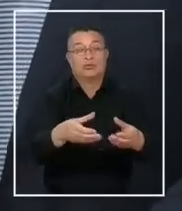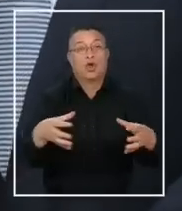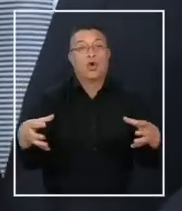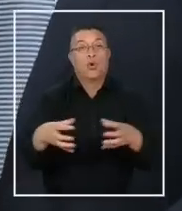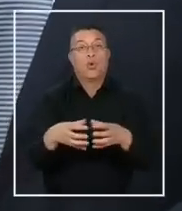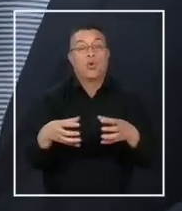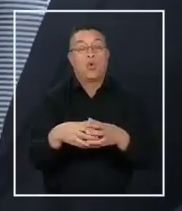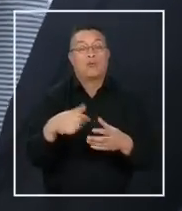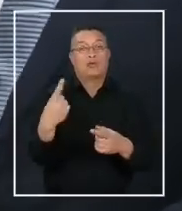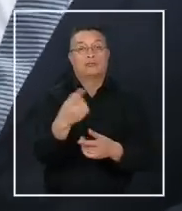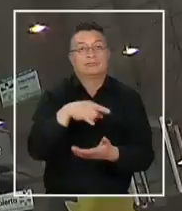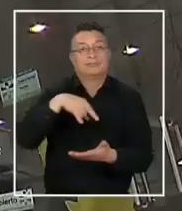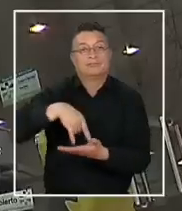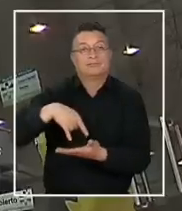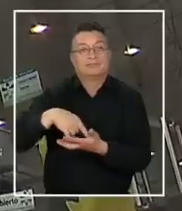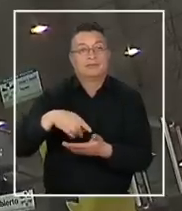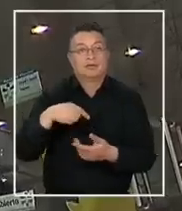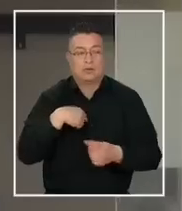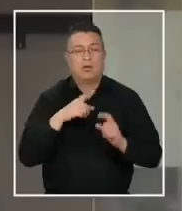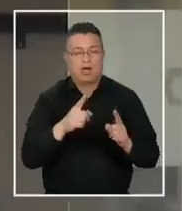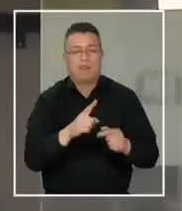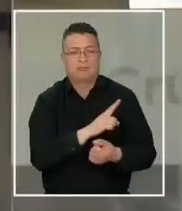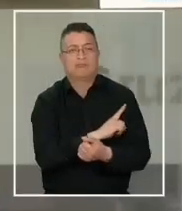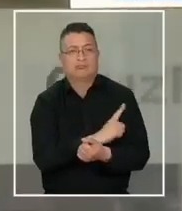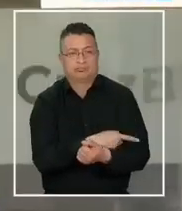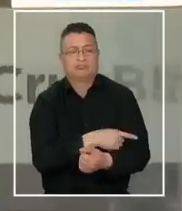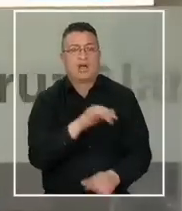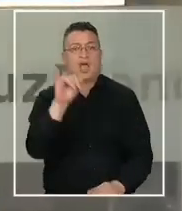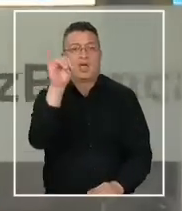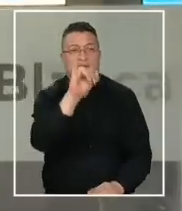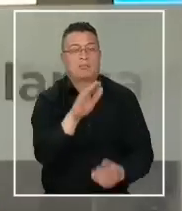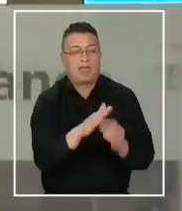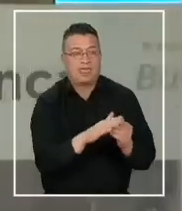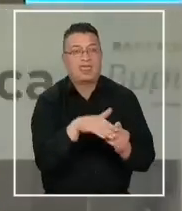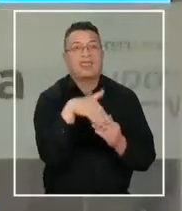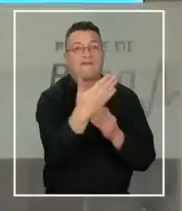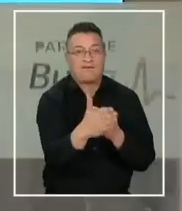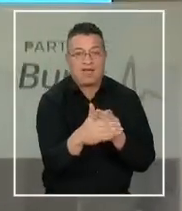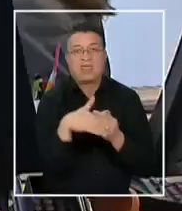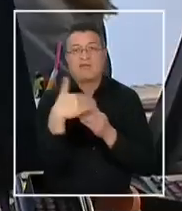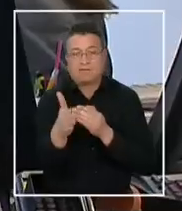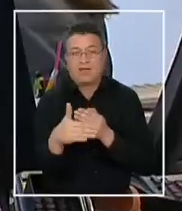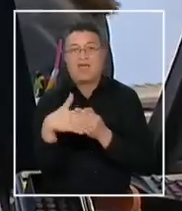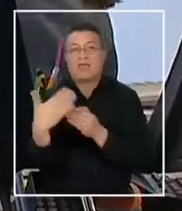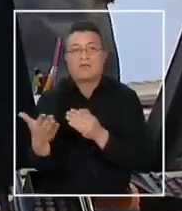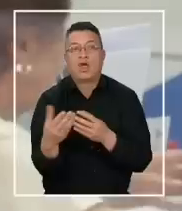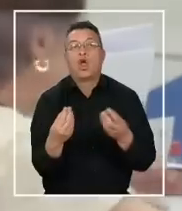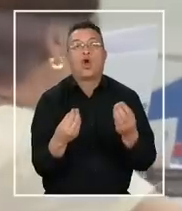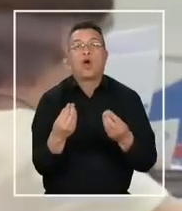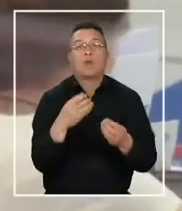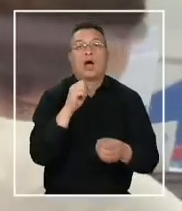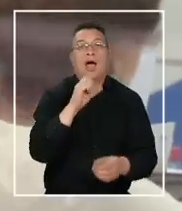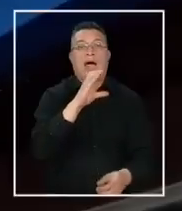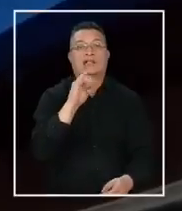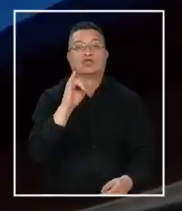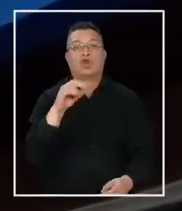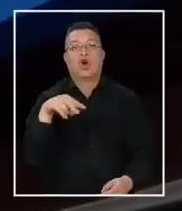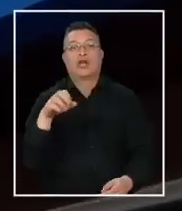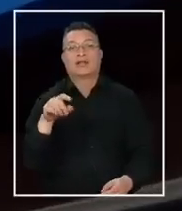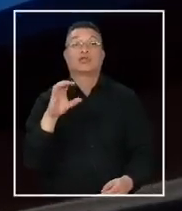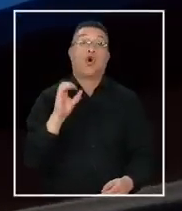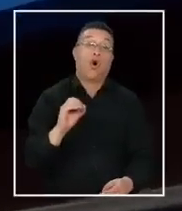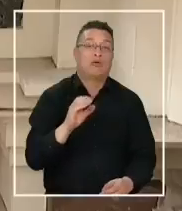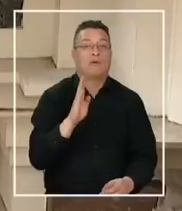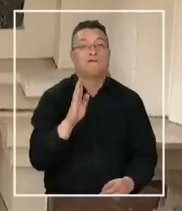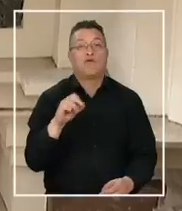transversal de parlamentarios que facultaría a las ISAPES a devolver los cobros en exceso mediante acciones o bonos para